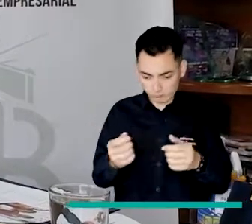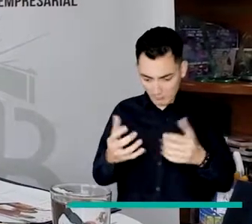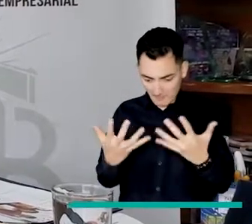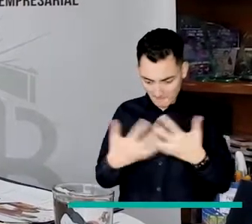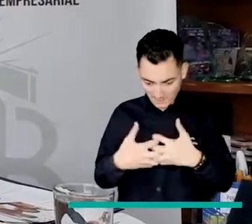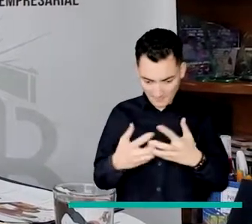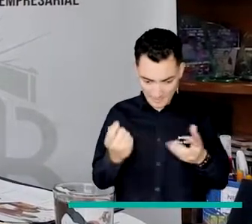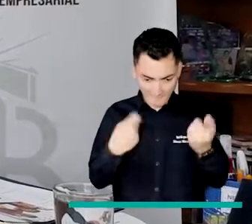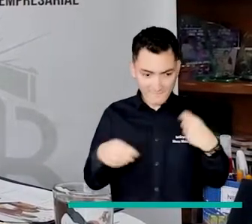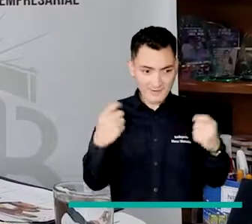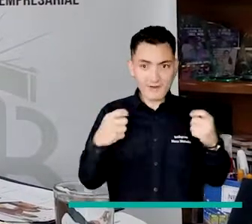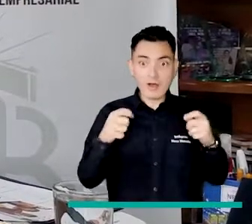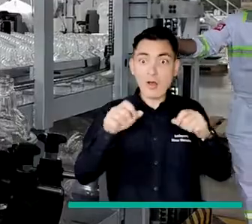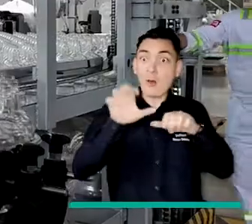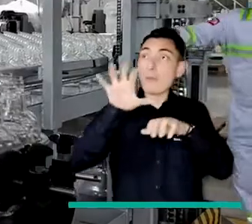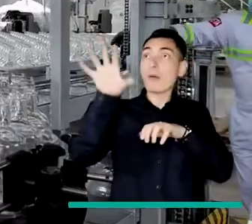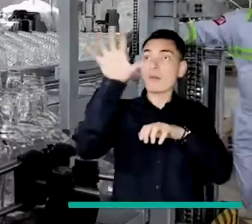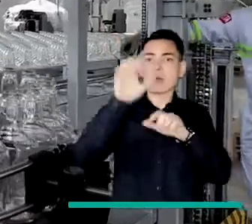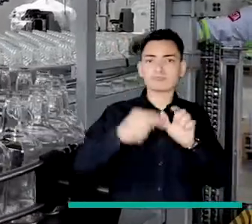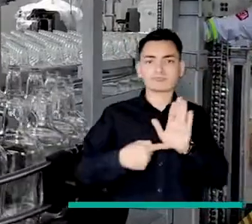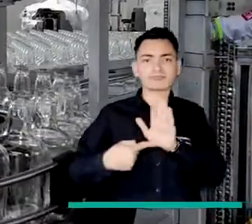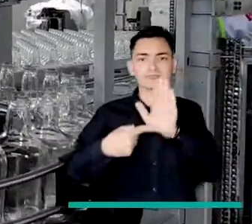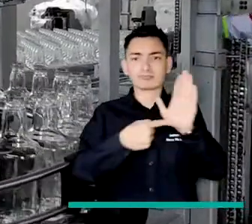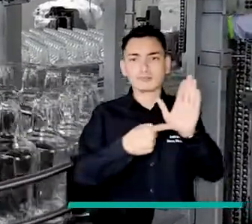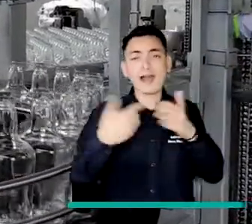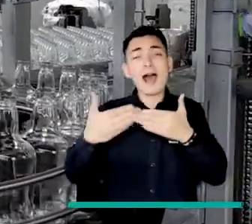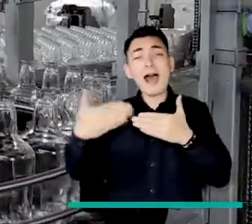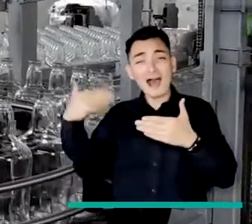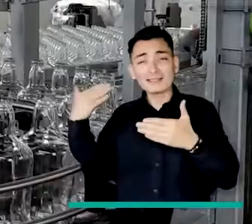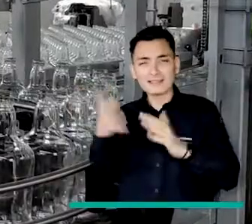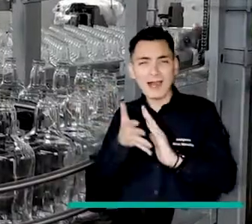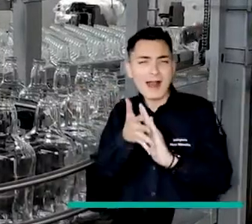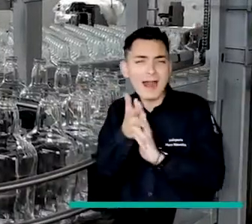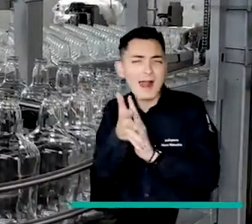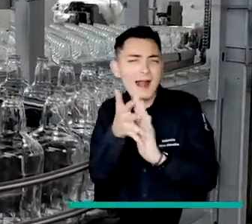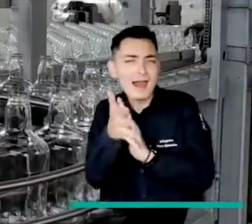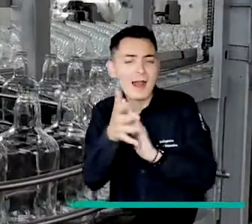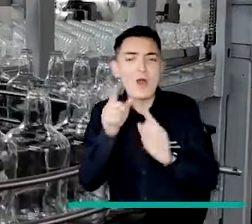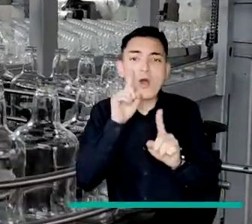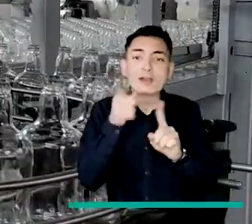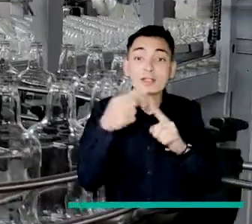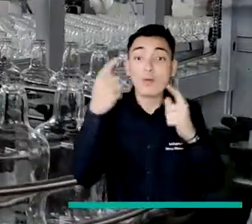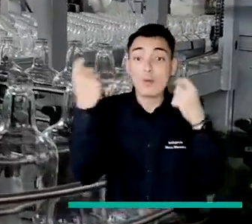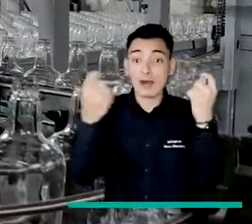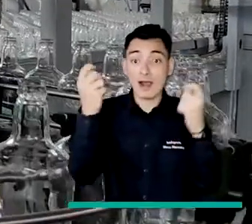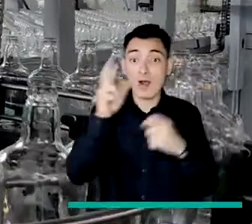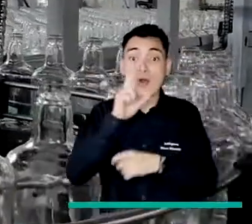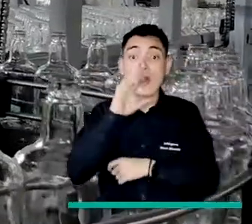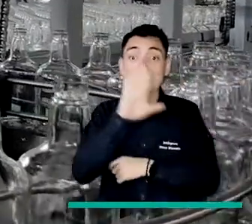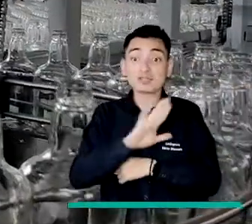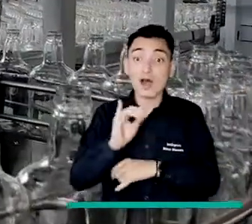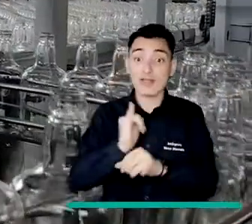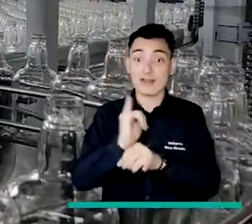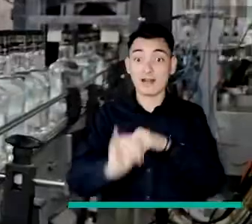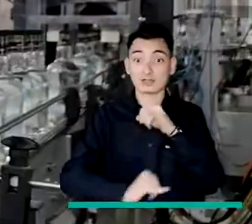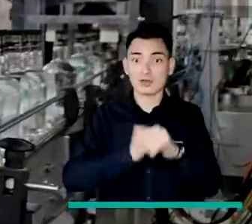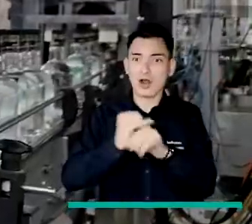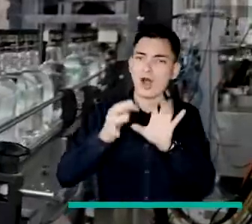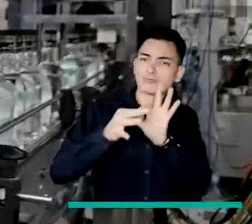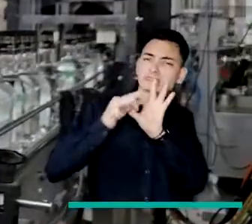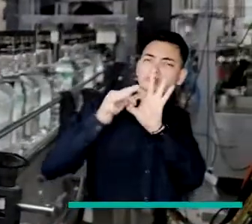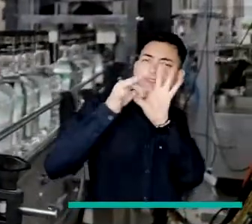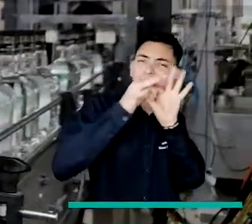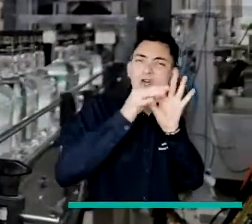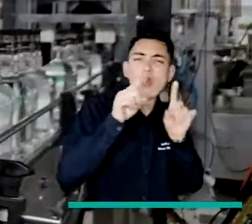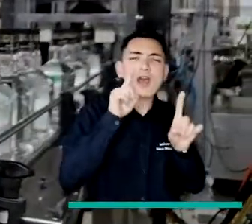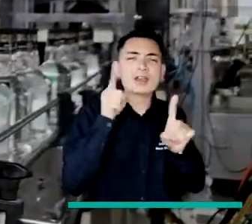expansión y el crecimiento de nuestra empresa Es por esto que desde hace algún tiempo veníamos contándoles que estábamos abriendo mercados nacionales